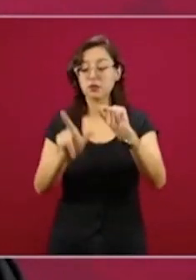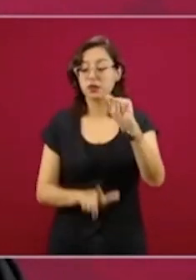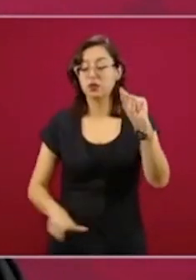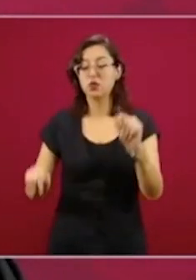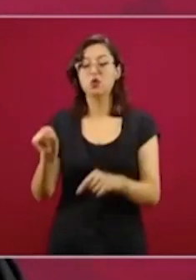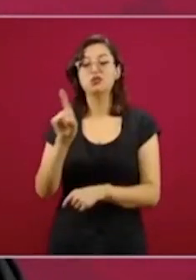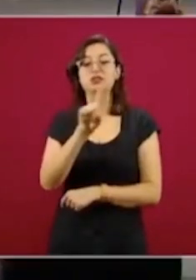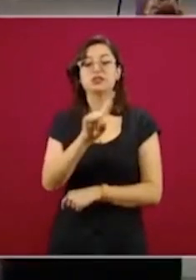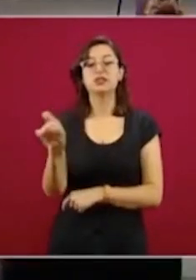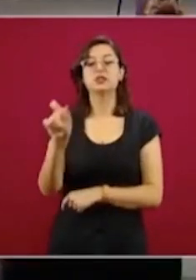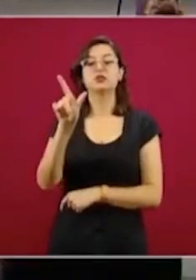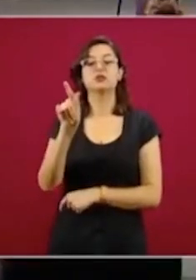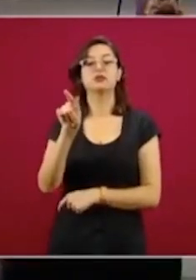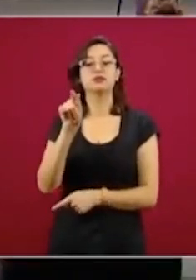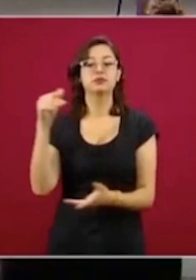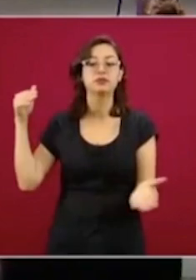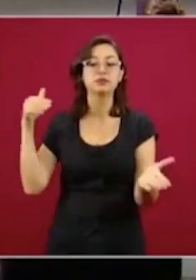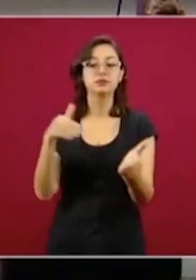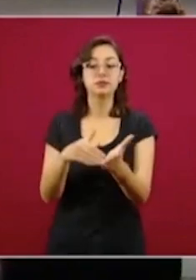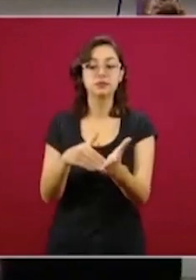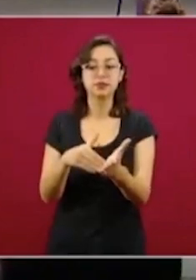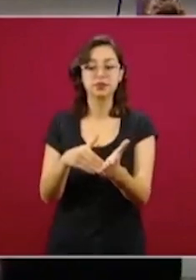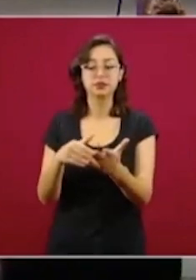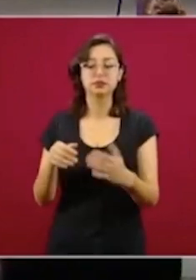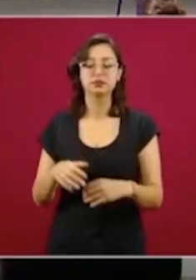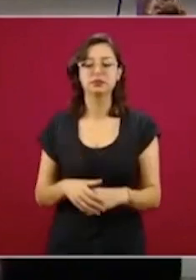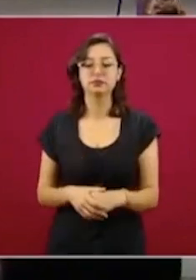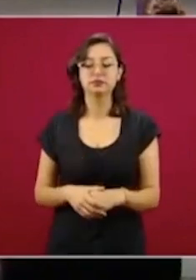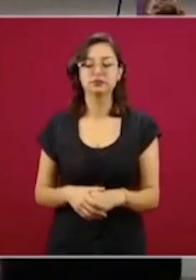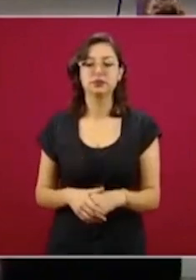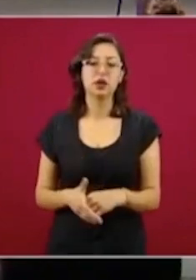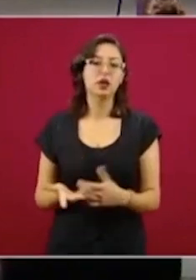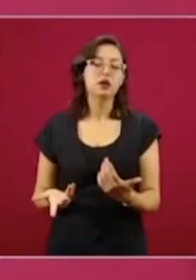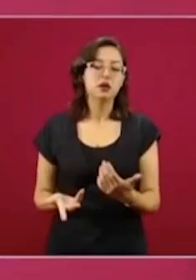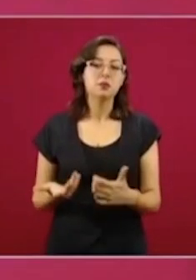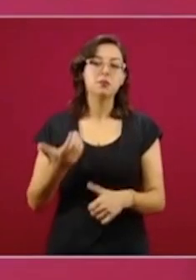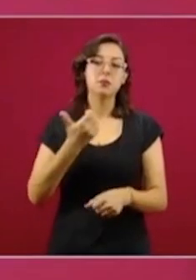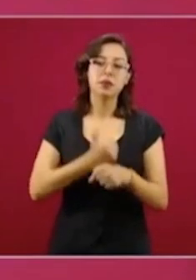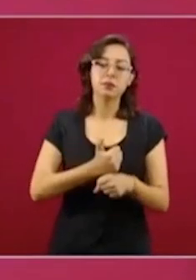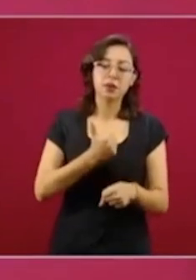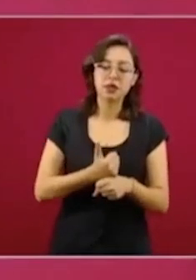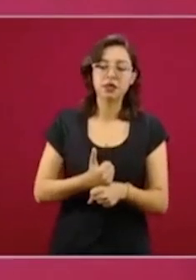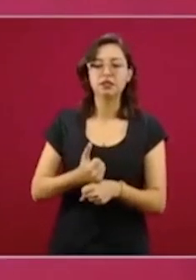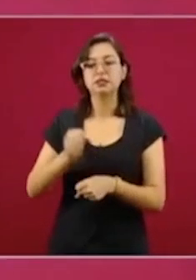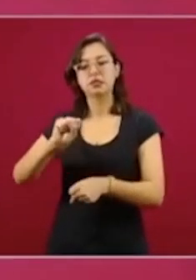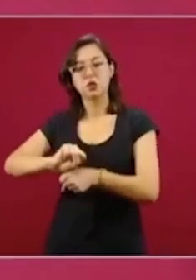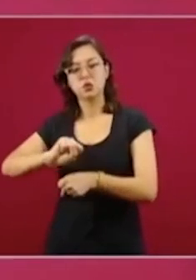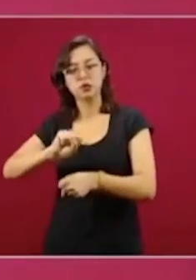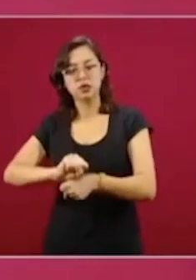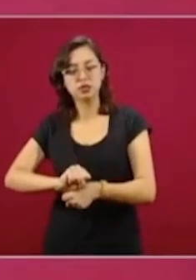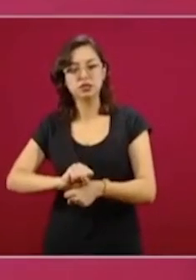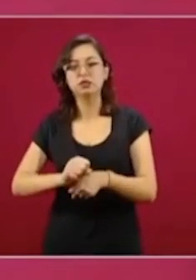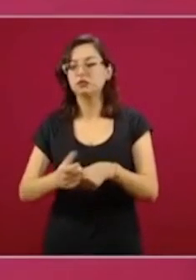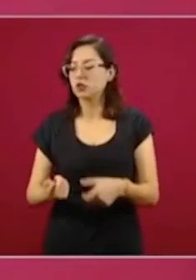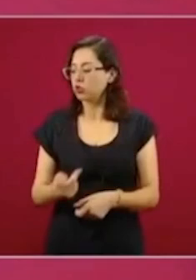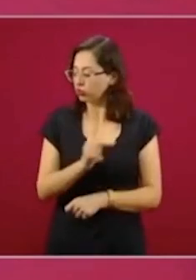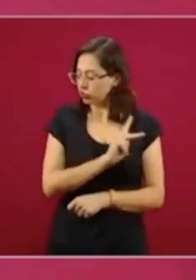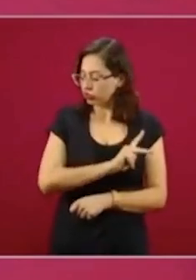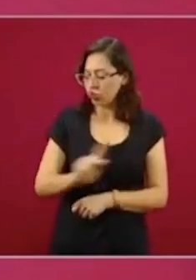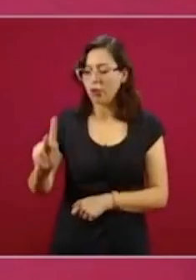de educación básica y todas van a recibir.